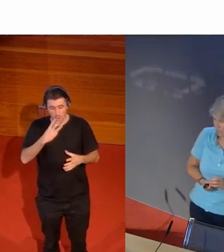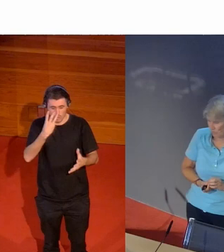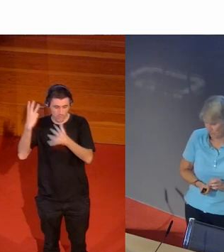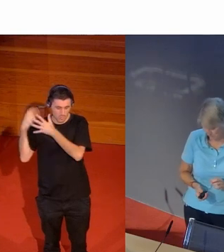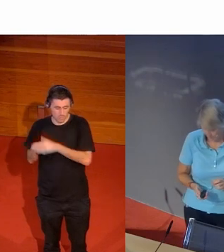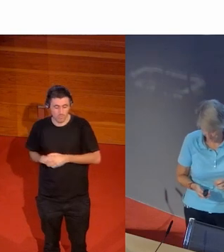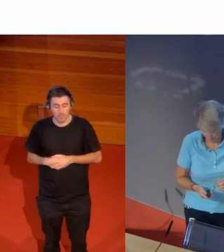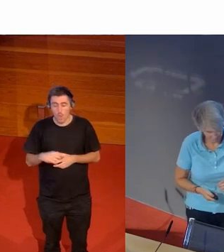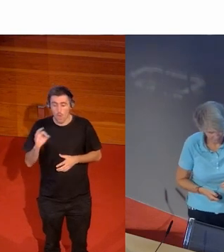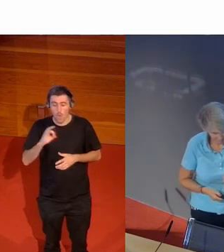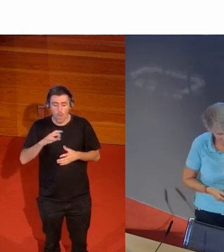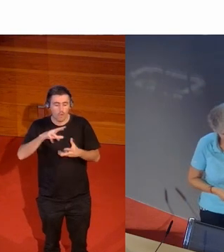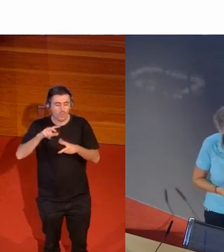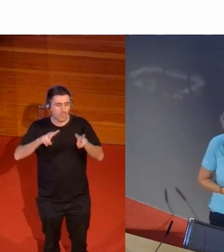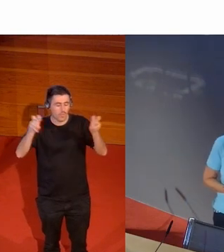que se verán en Río